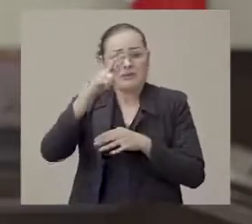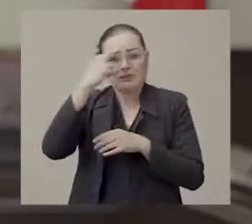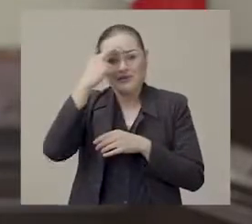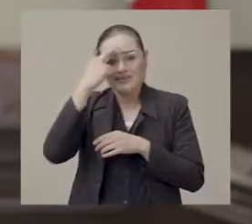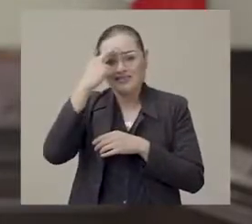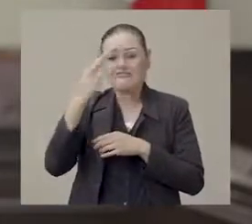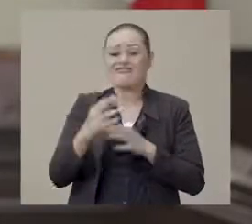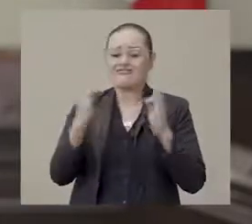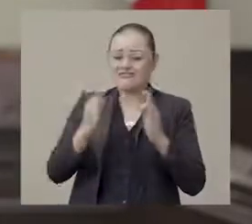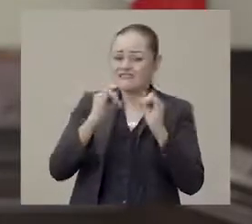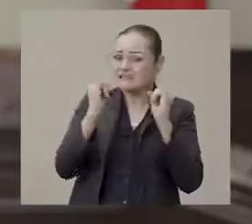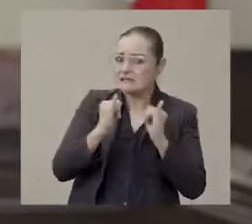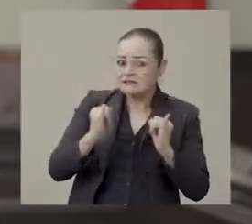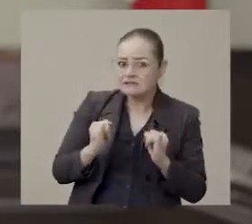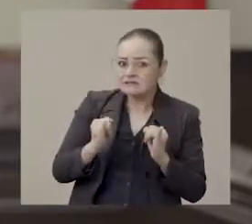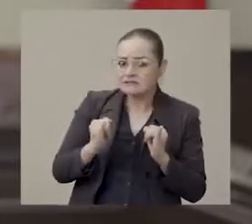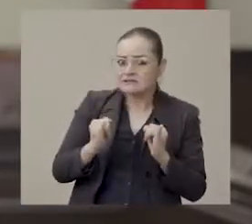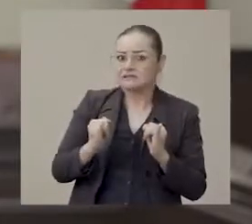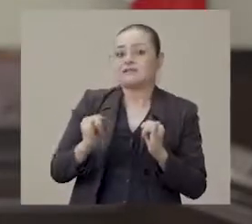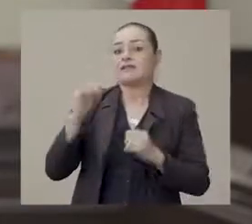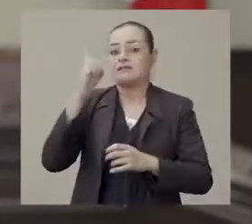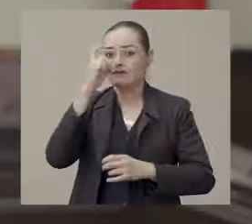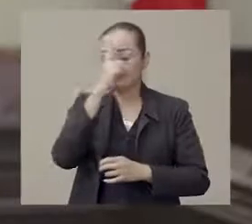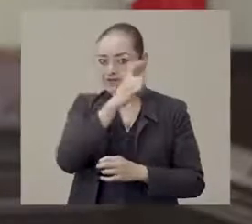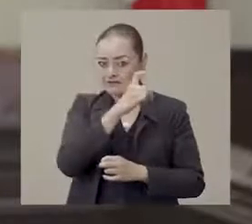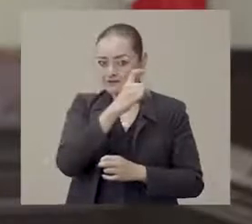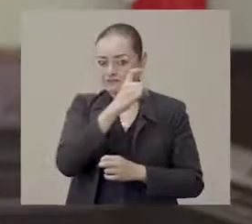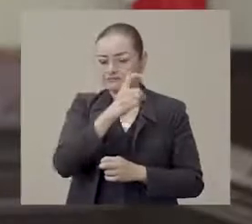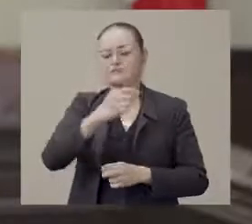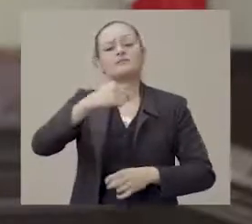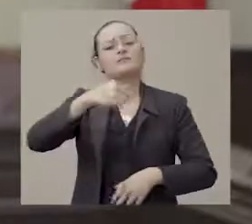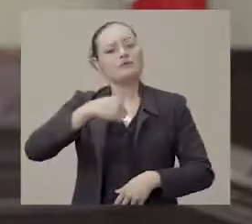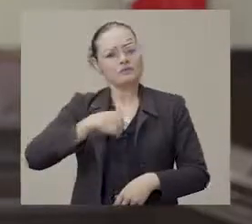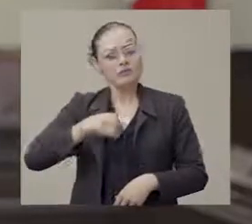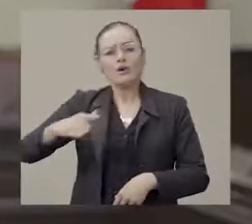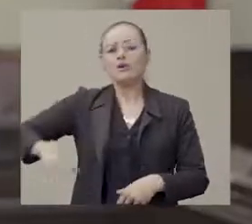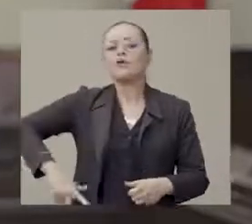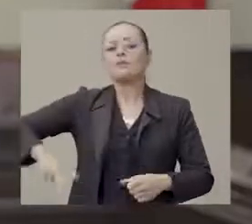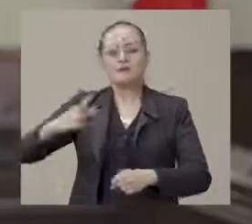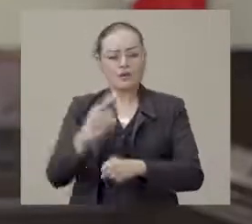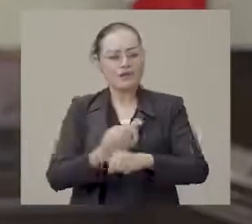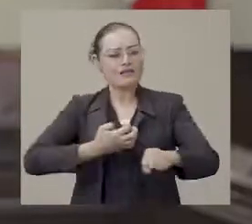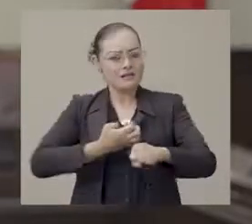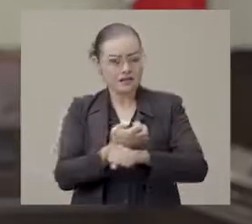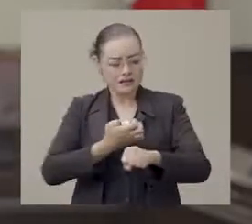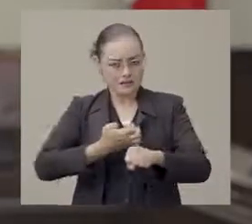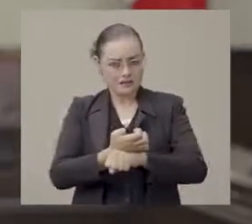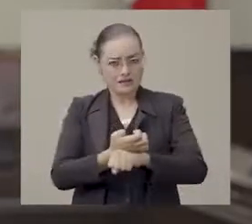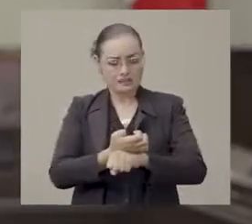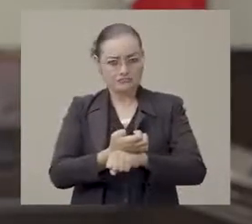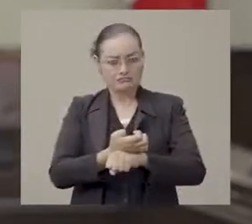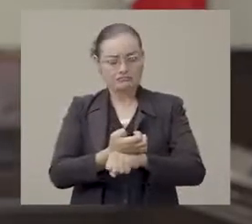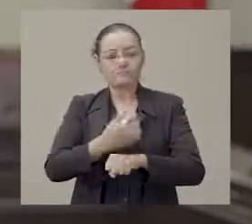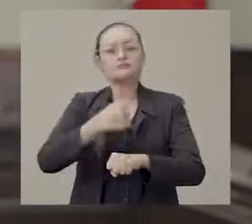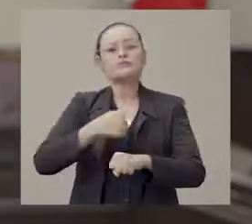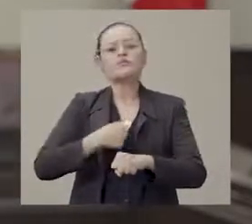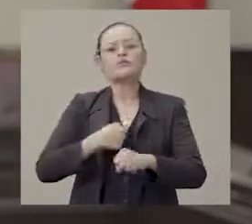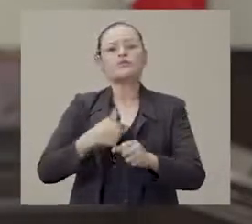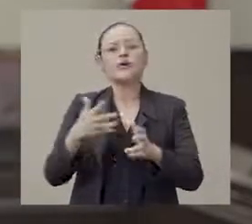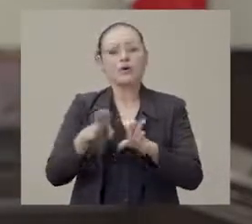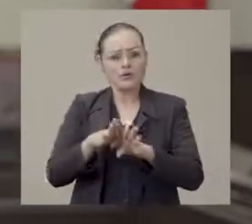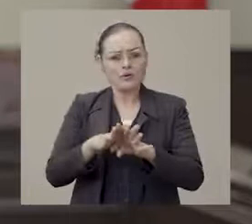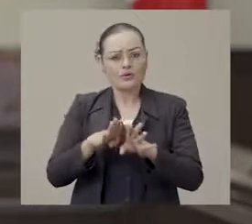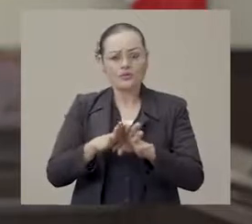inminente del invierno, debemos actuar. Por eso, en uso de mis facultades como gobernador del Estado, he